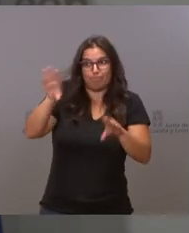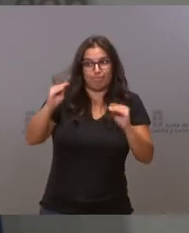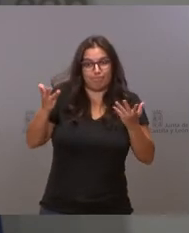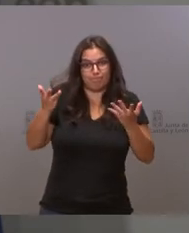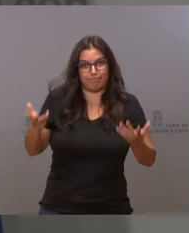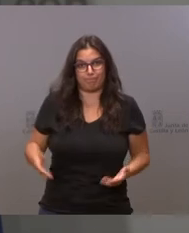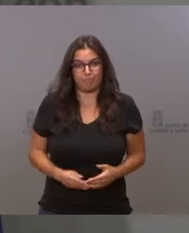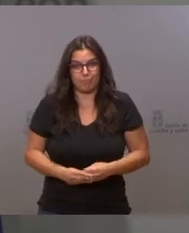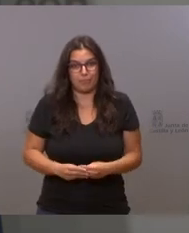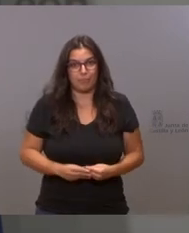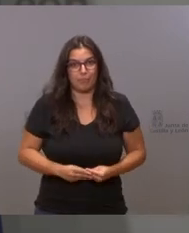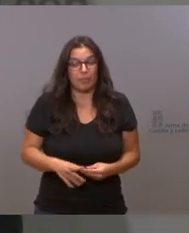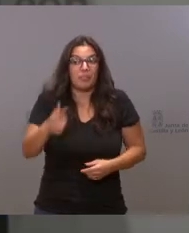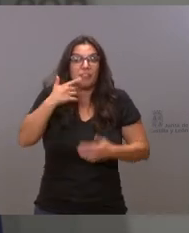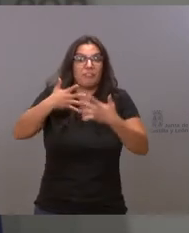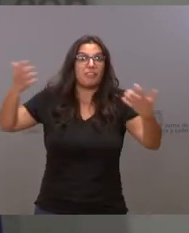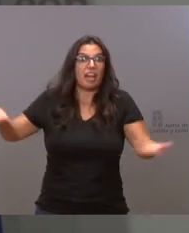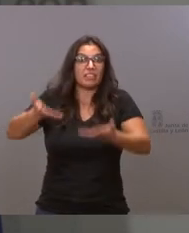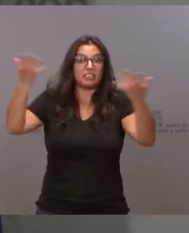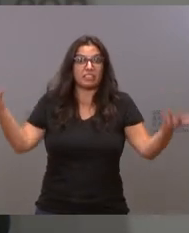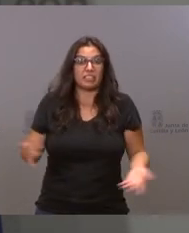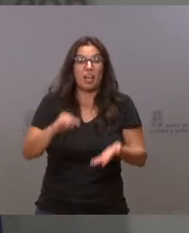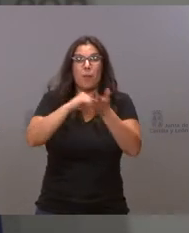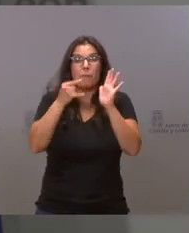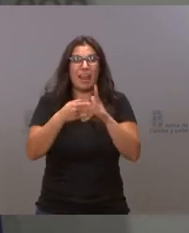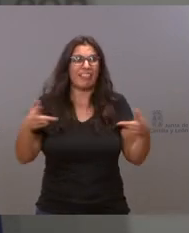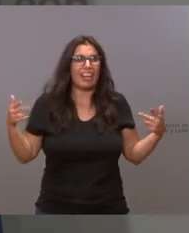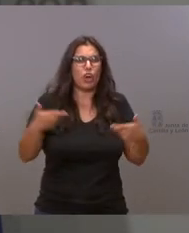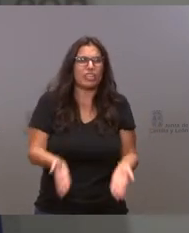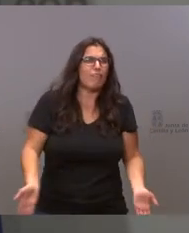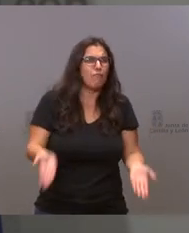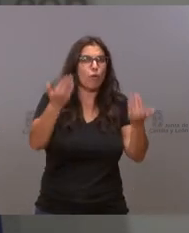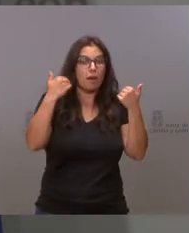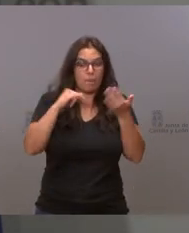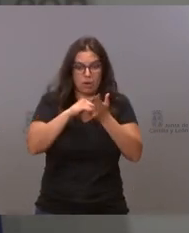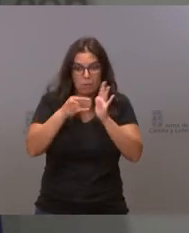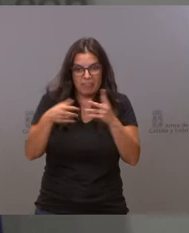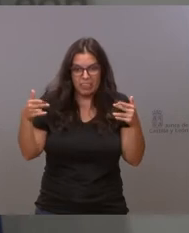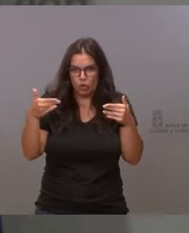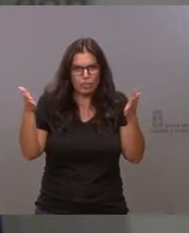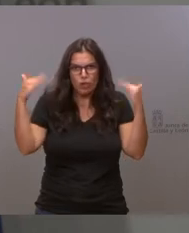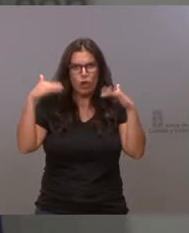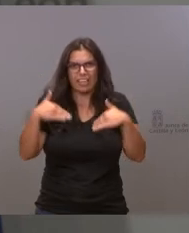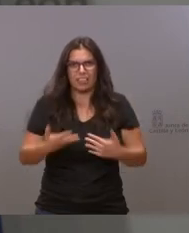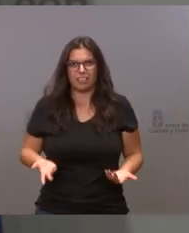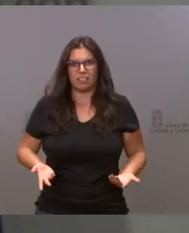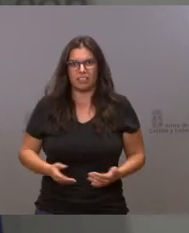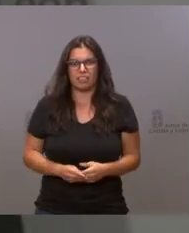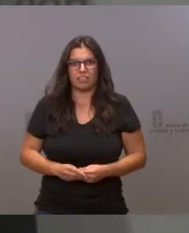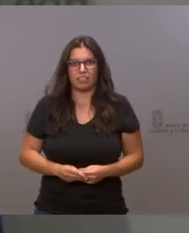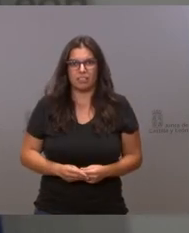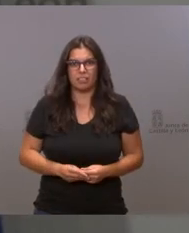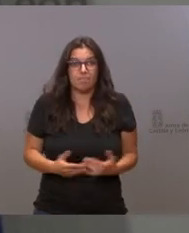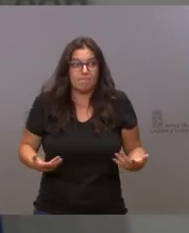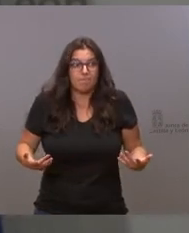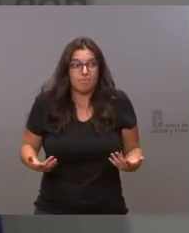Ha especificado, ha dicho una frase, retire un plan de recortes. Es que no hay ningún plan de recortes. Ninguno. Yo no puedo